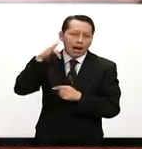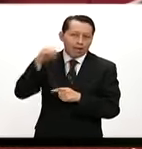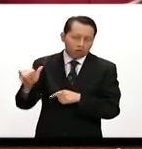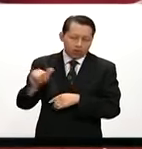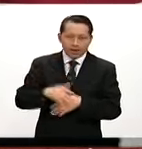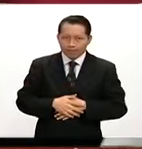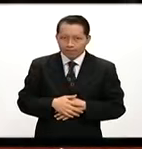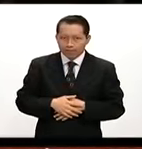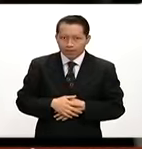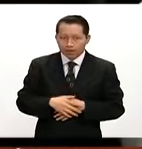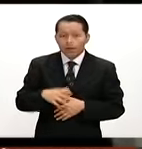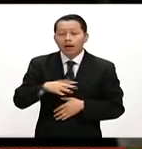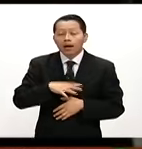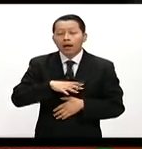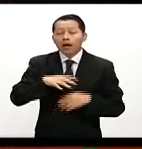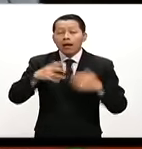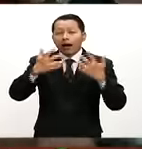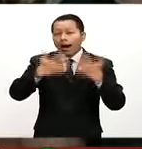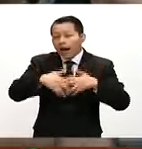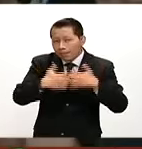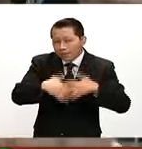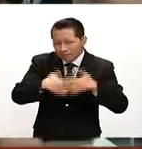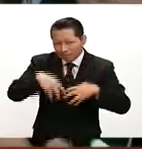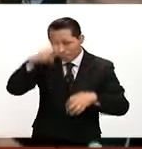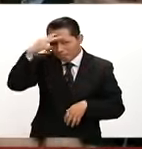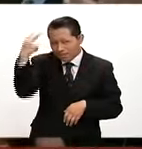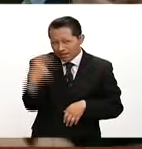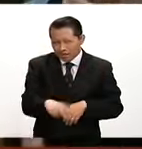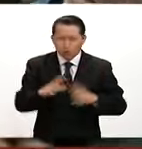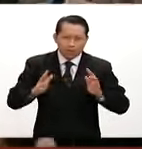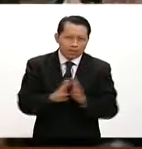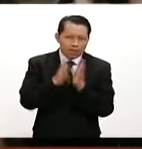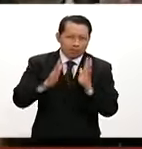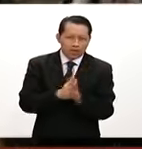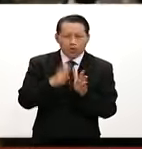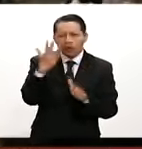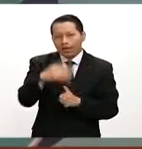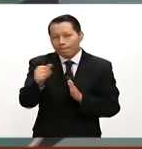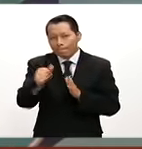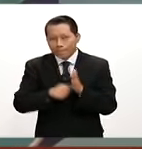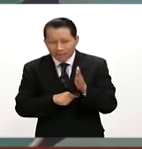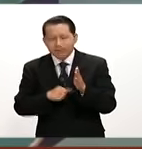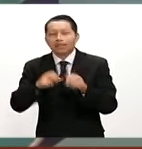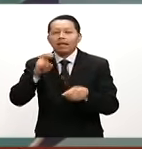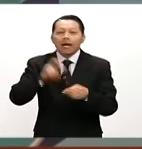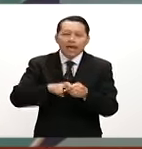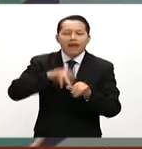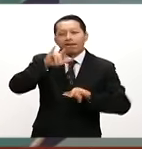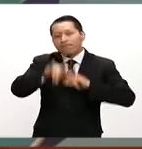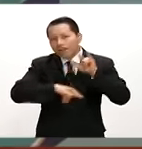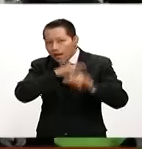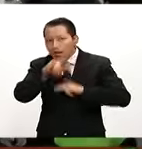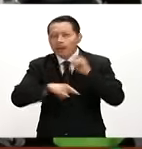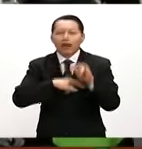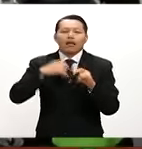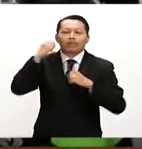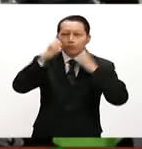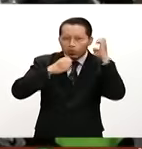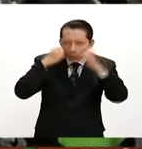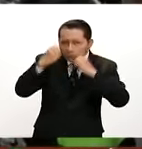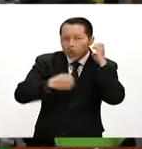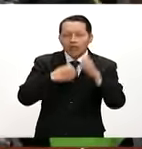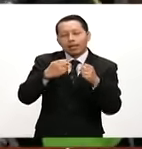Las agroempresas mexicanas que participaron durante los últimos 10 meses en ferias y exposiciones nacionales e internacionales